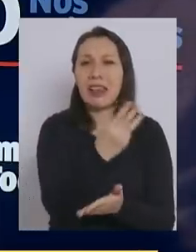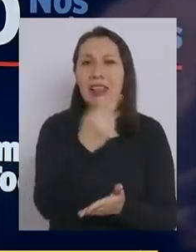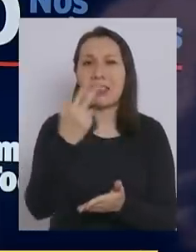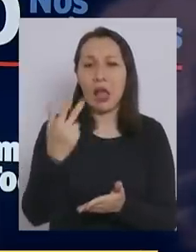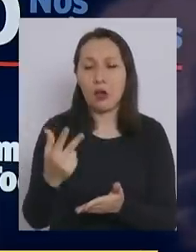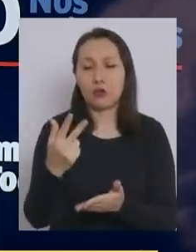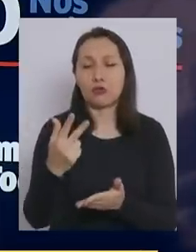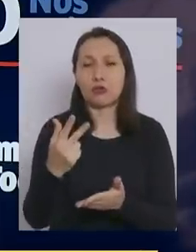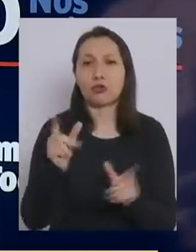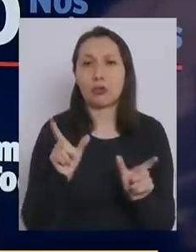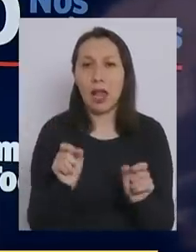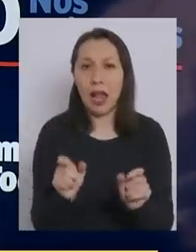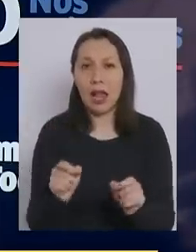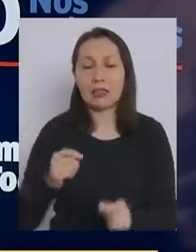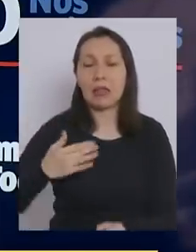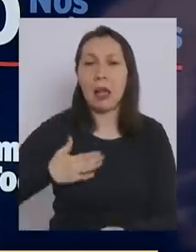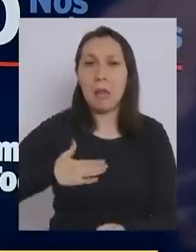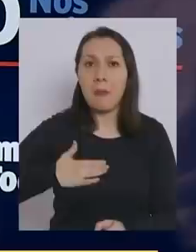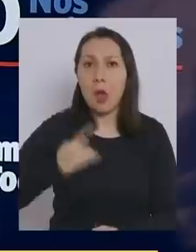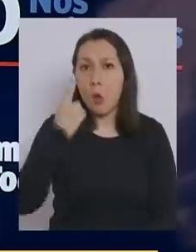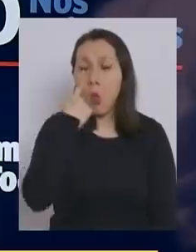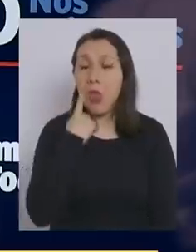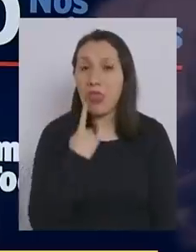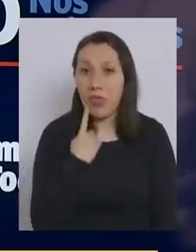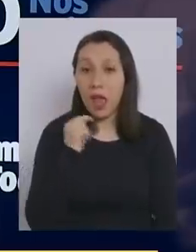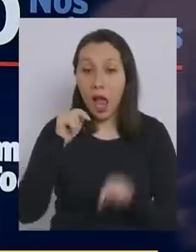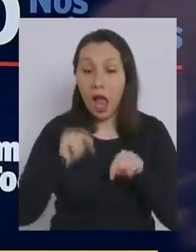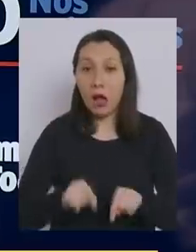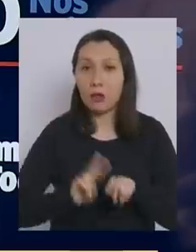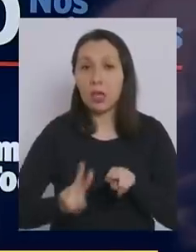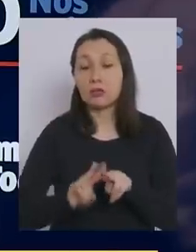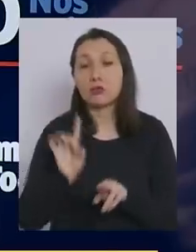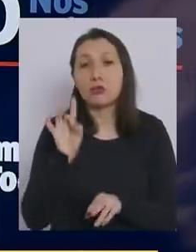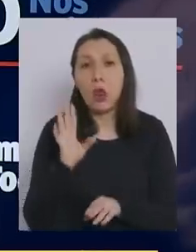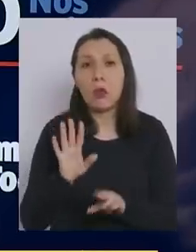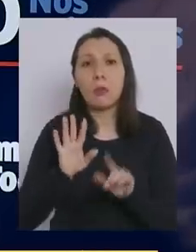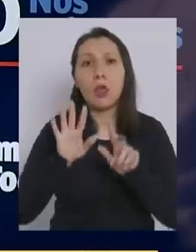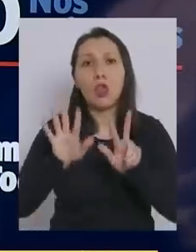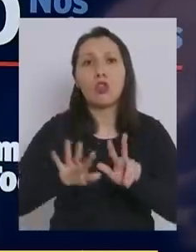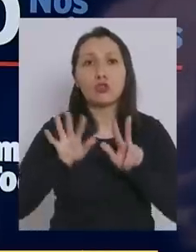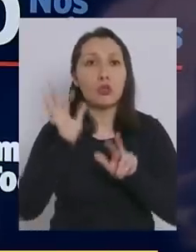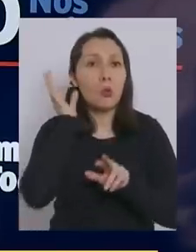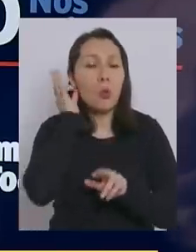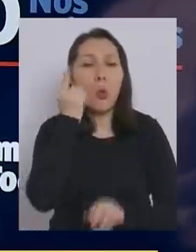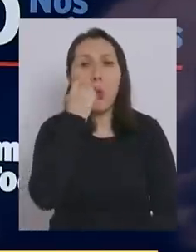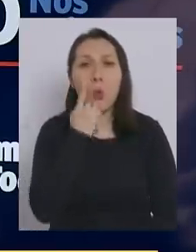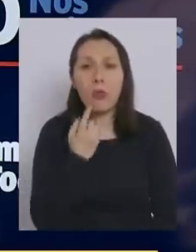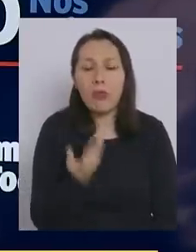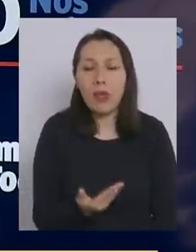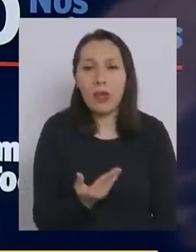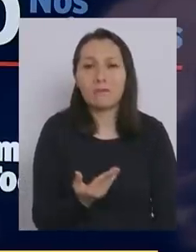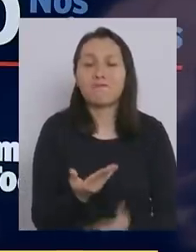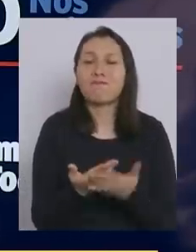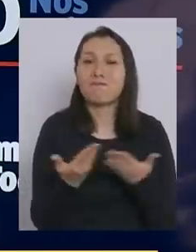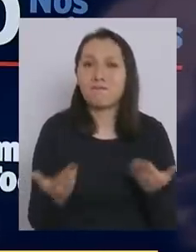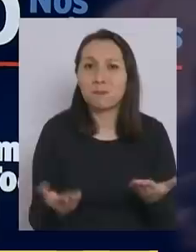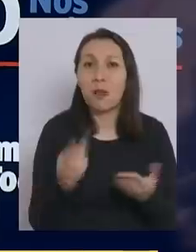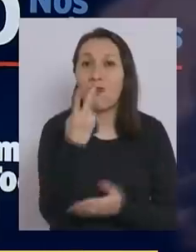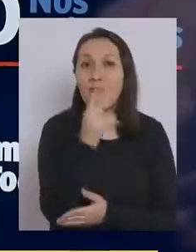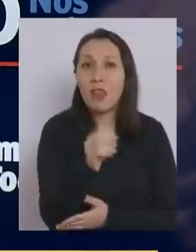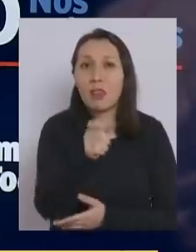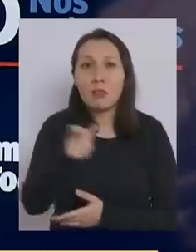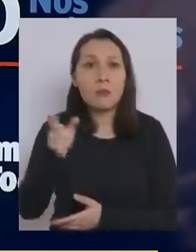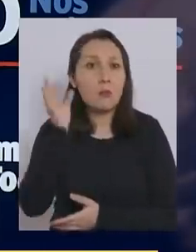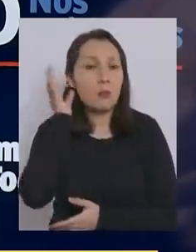cáncer de mama diariamente. Hoy día lo estamos haciendo solamente con 18 mujeres. Por lo tanto, hay 20 de ellas